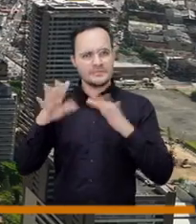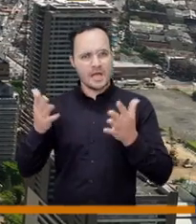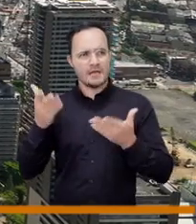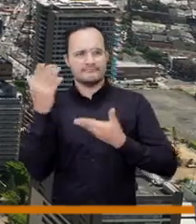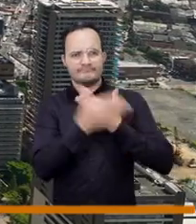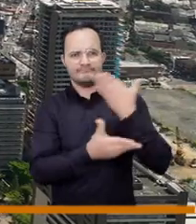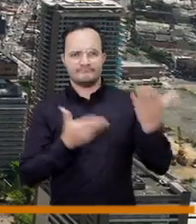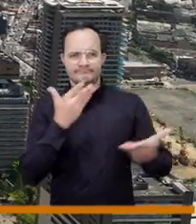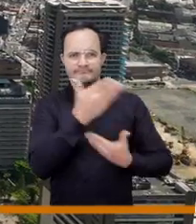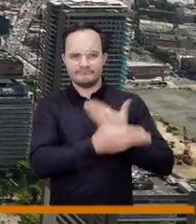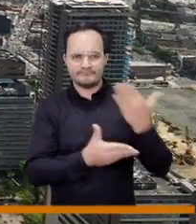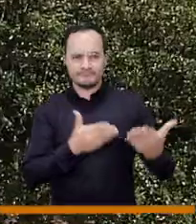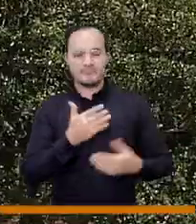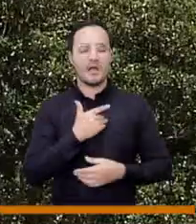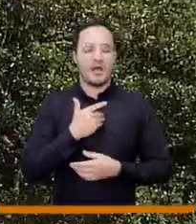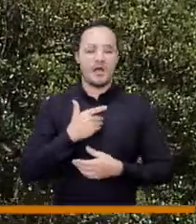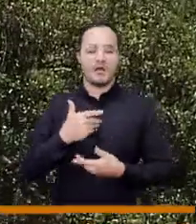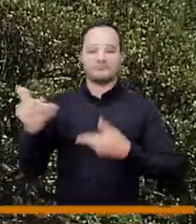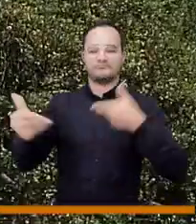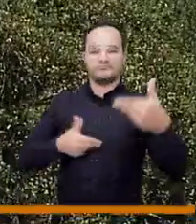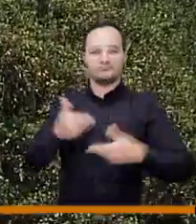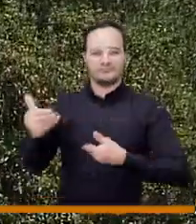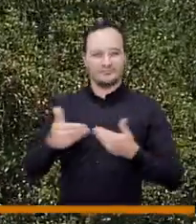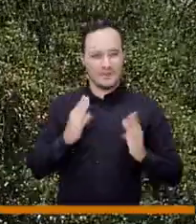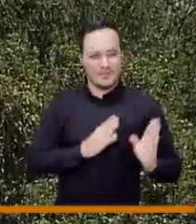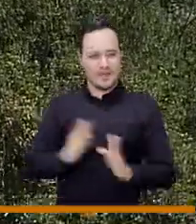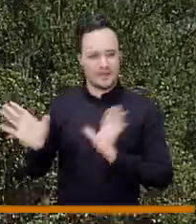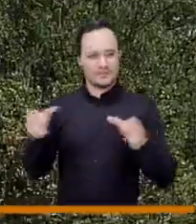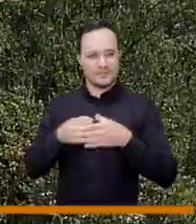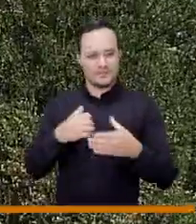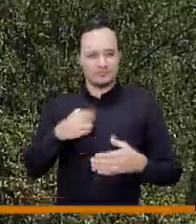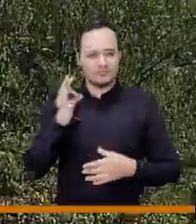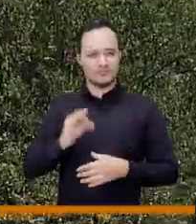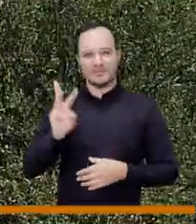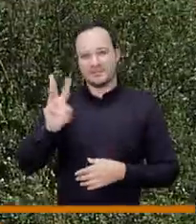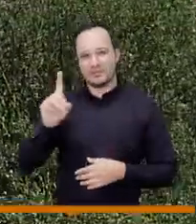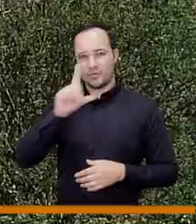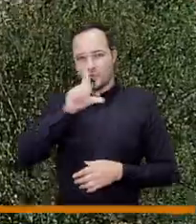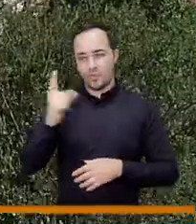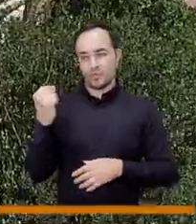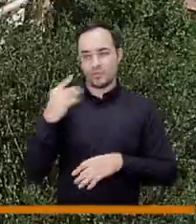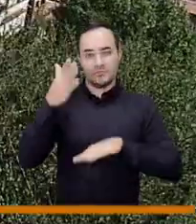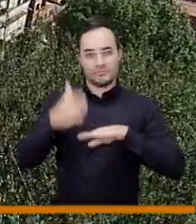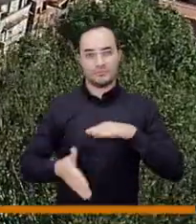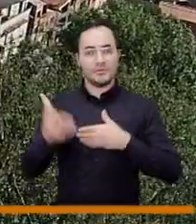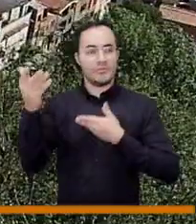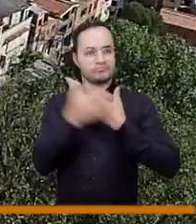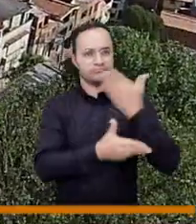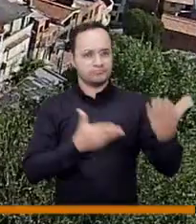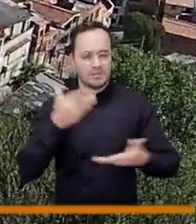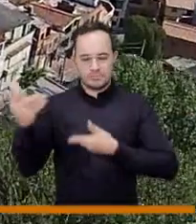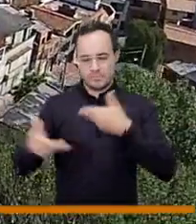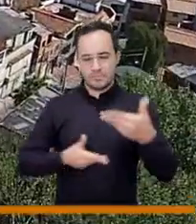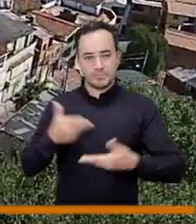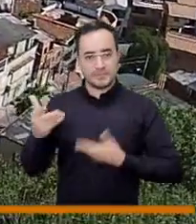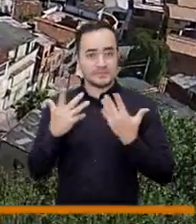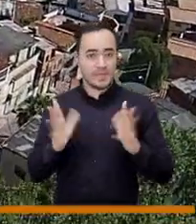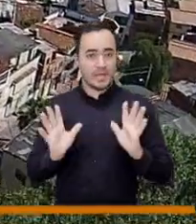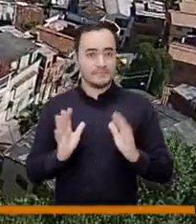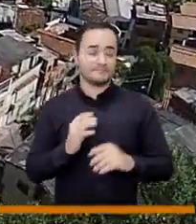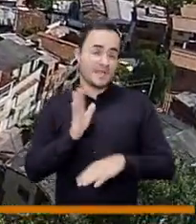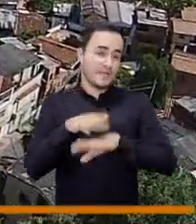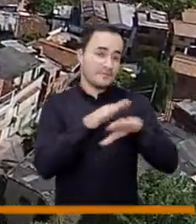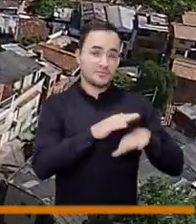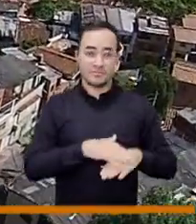administradoras locales le han mostrado le entregan a planeación antes del 31 de julio espero que se hayan